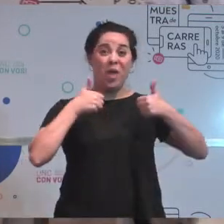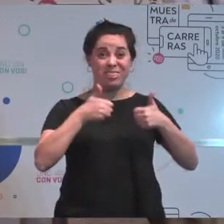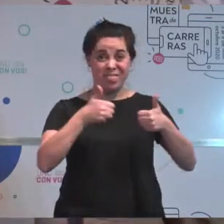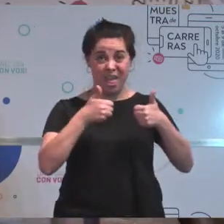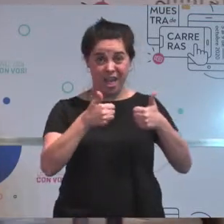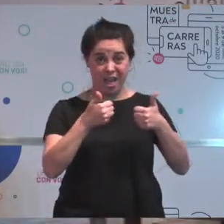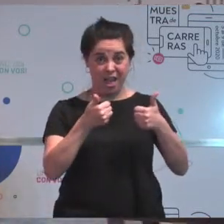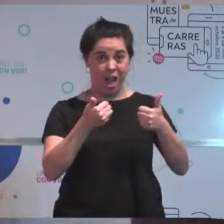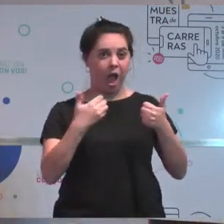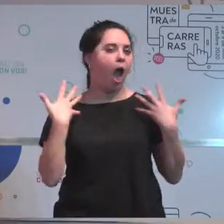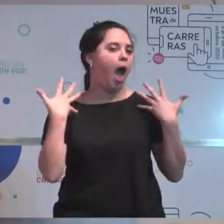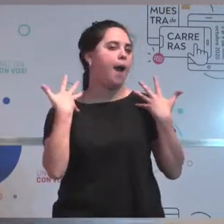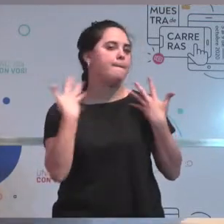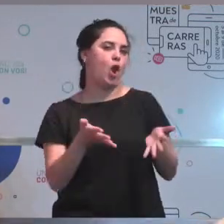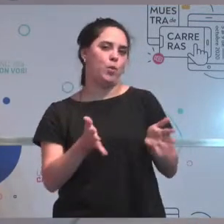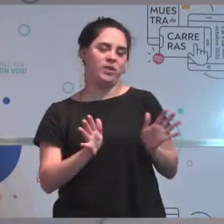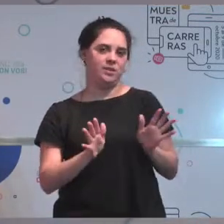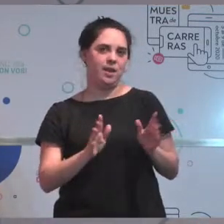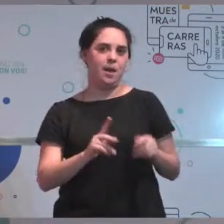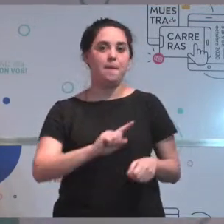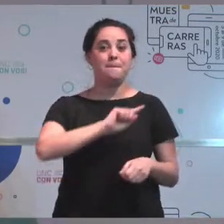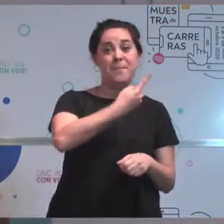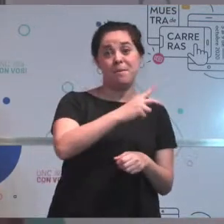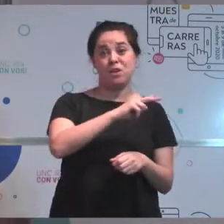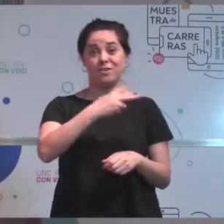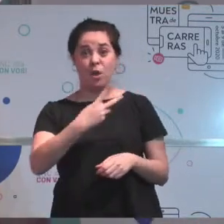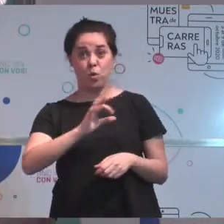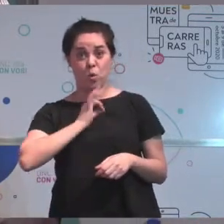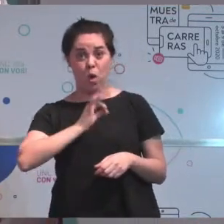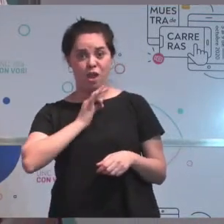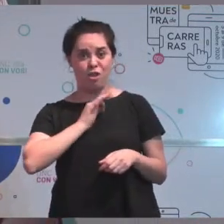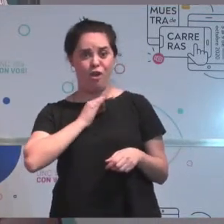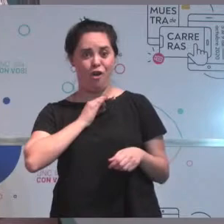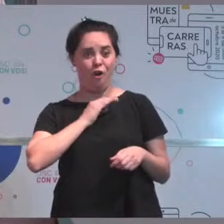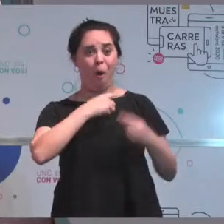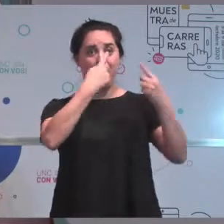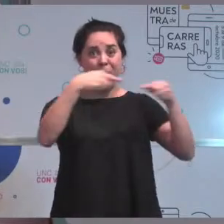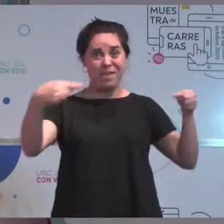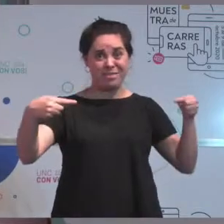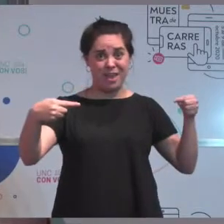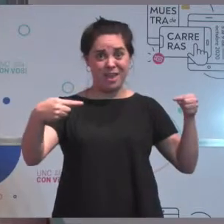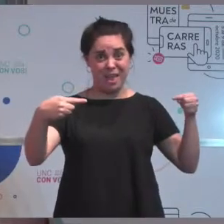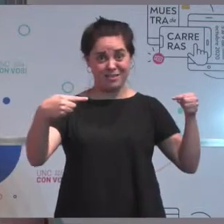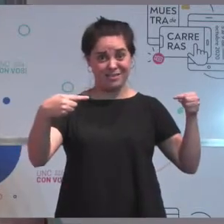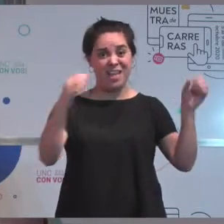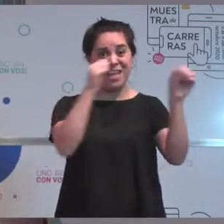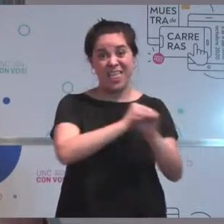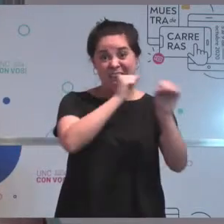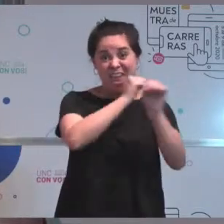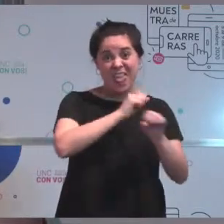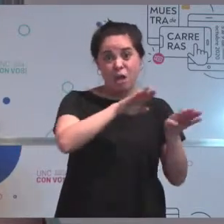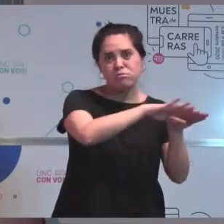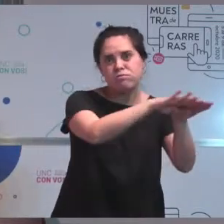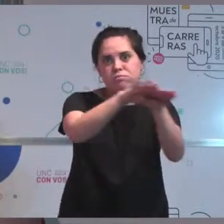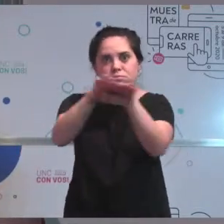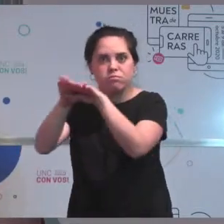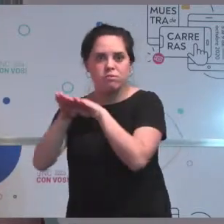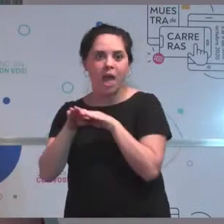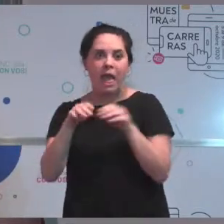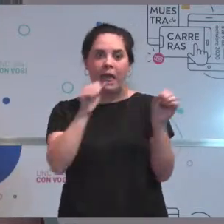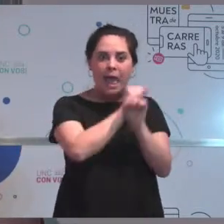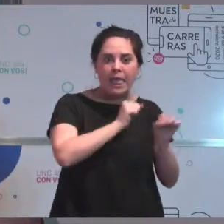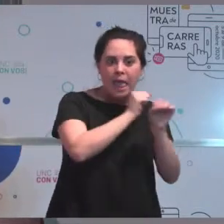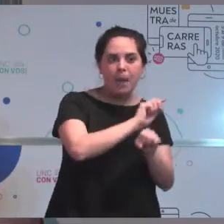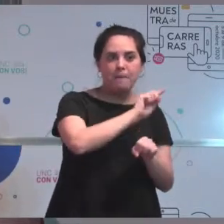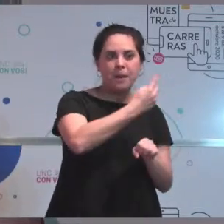comparte el primer y segundo año en cuanto a materias. Entonces pasarse de carrera de ingeniería a ingeniería, si cursaste el primer o